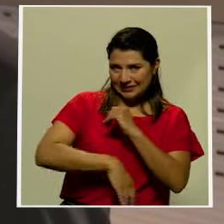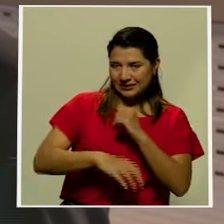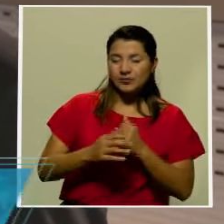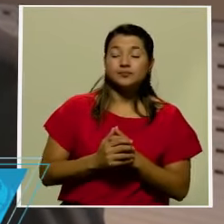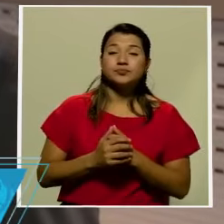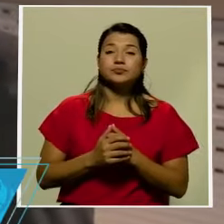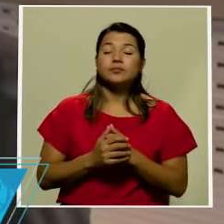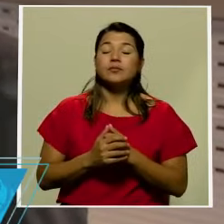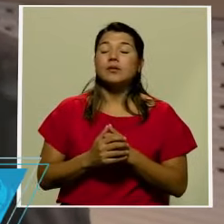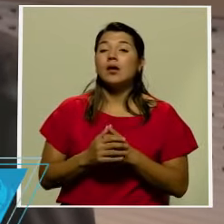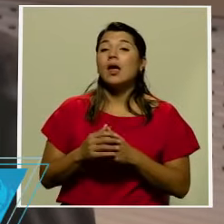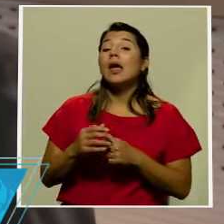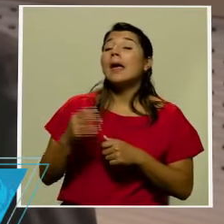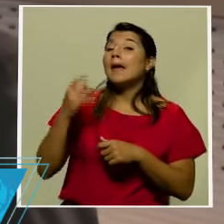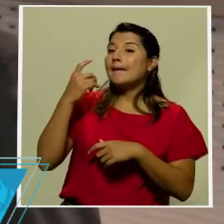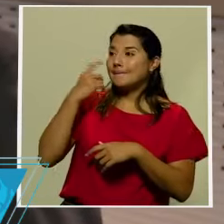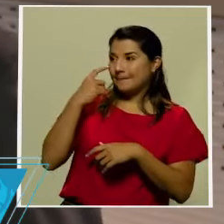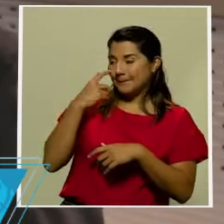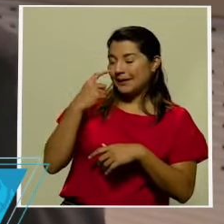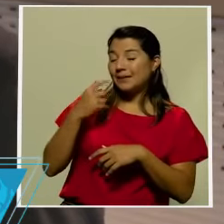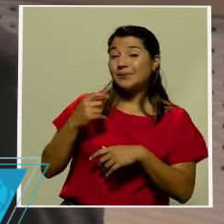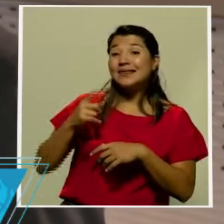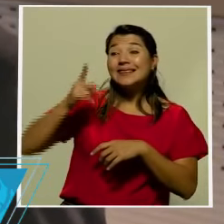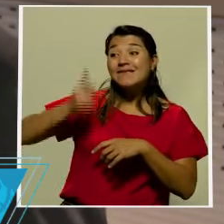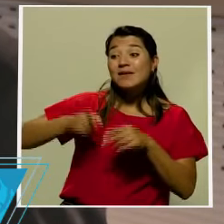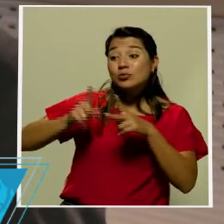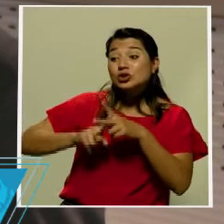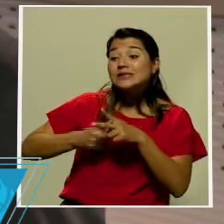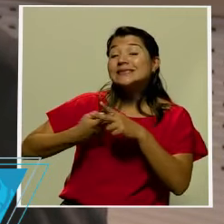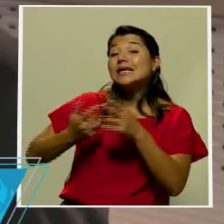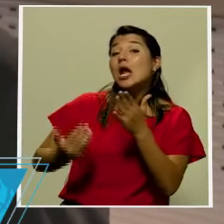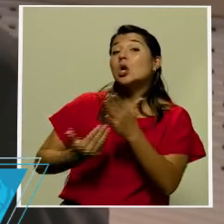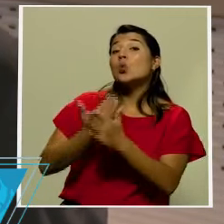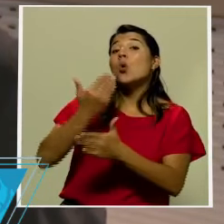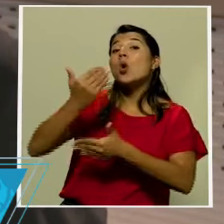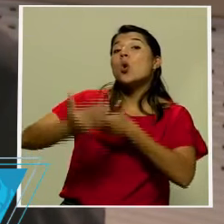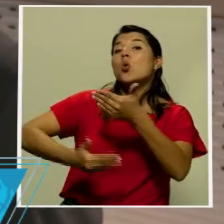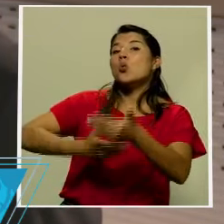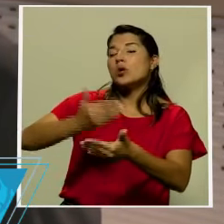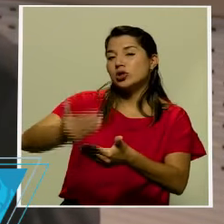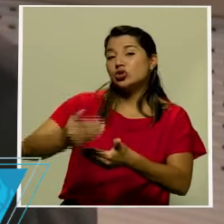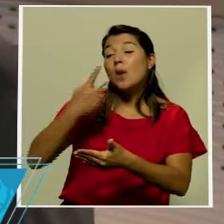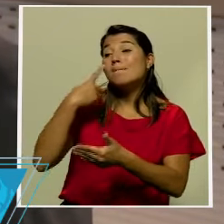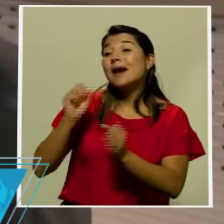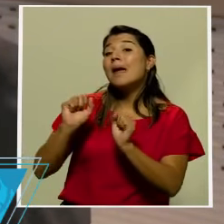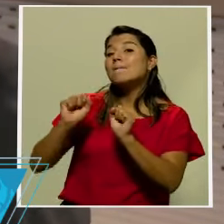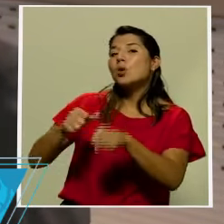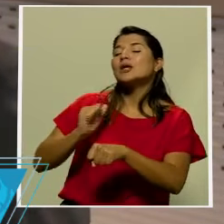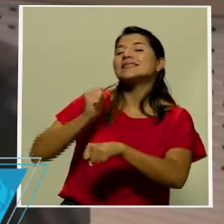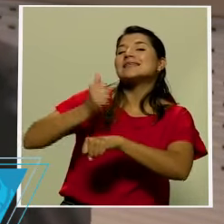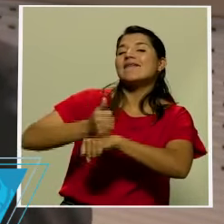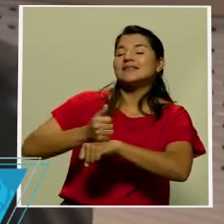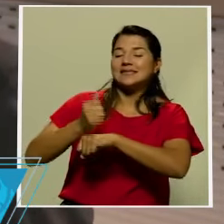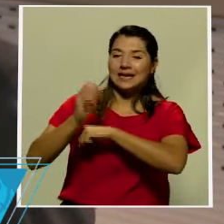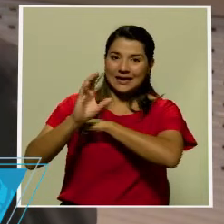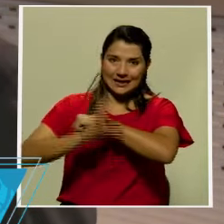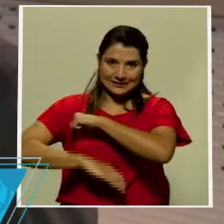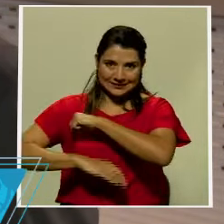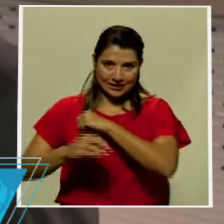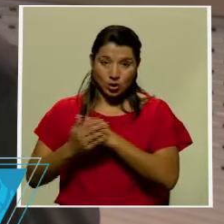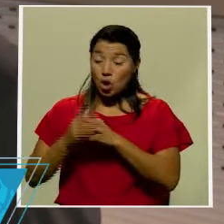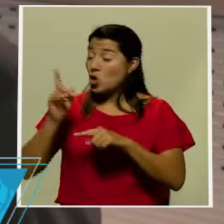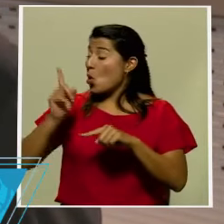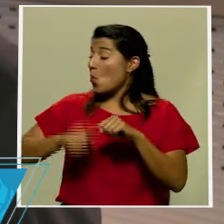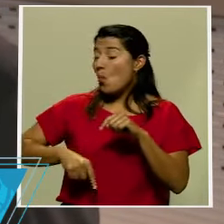se obliga a realizar un nuevo juicio para fundamentar adecuadamente la pena que no puede ser ni la